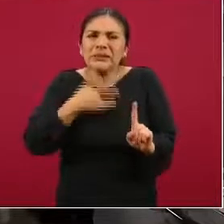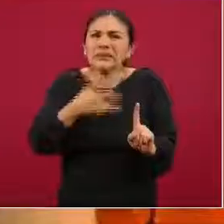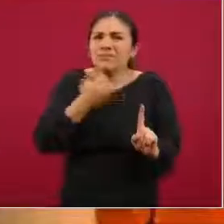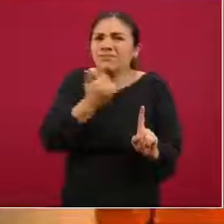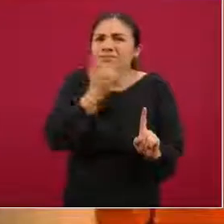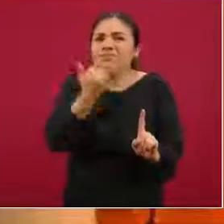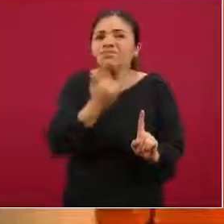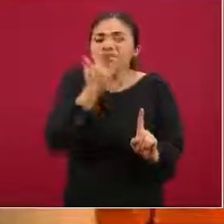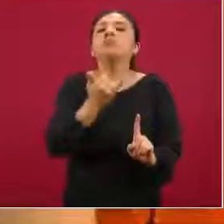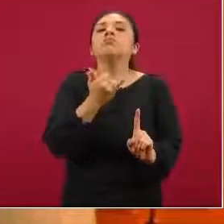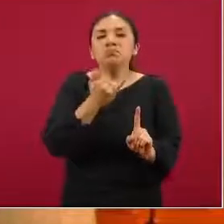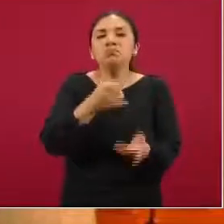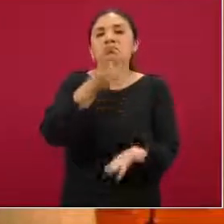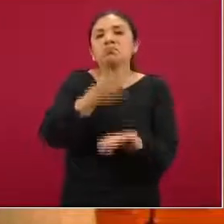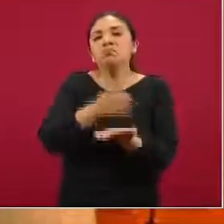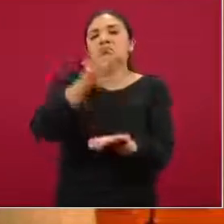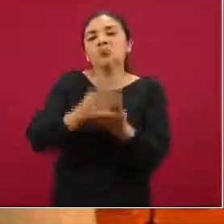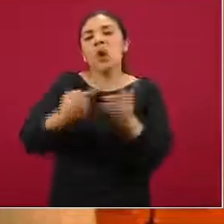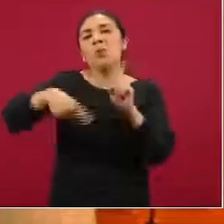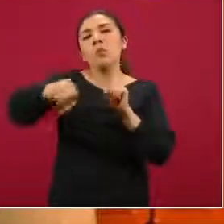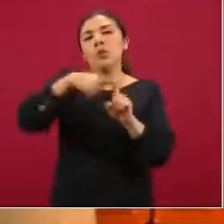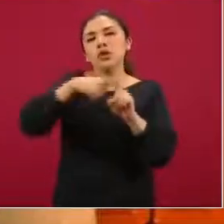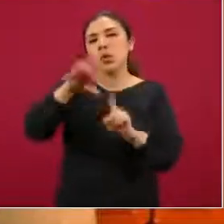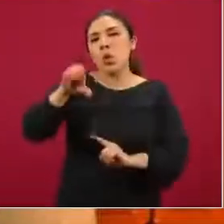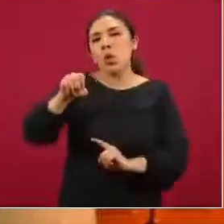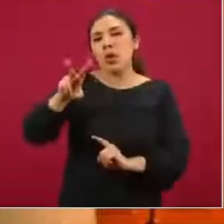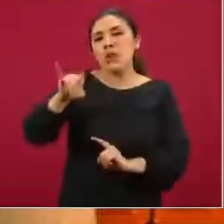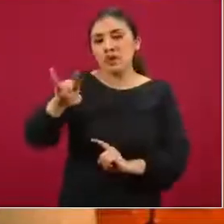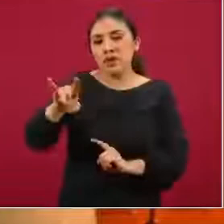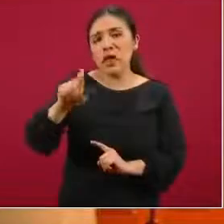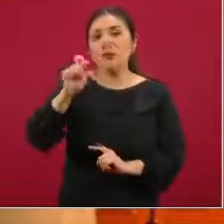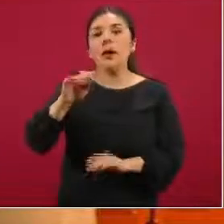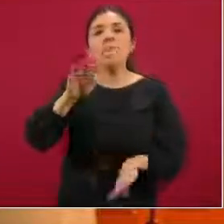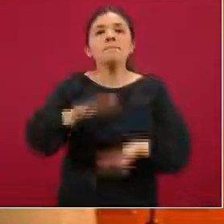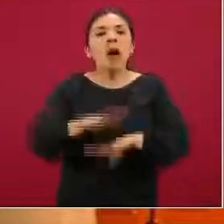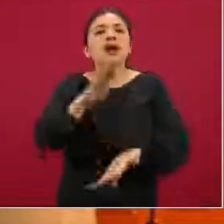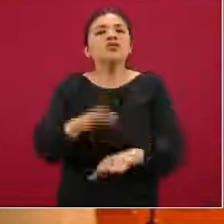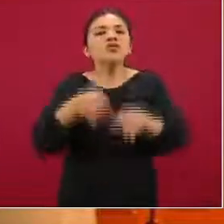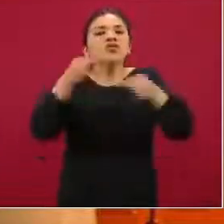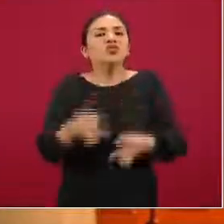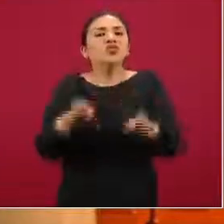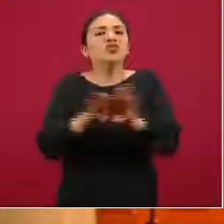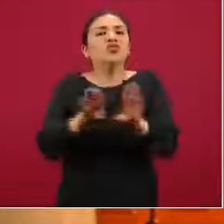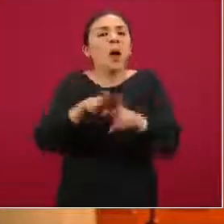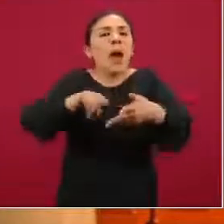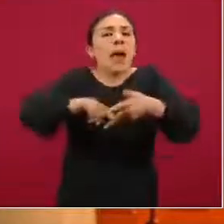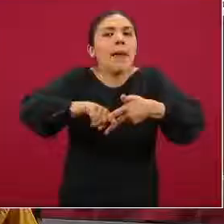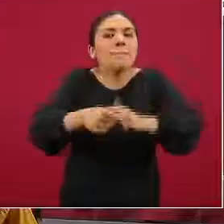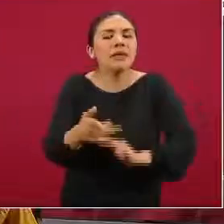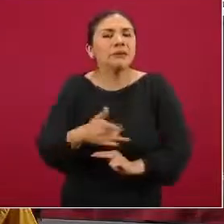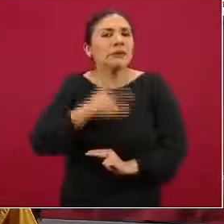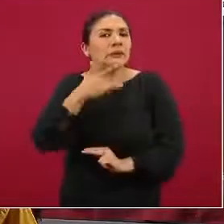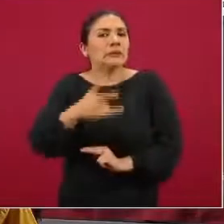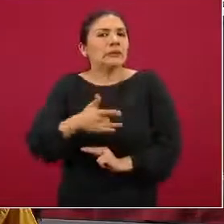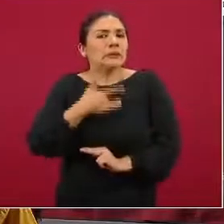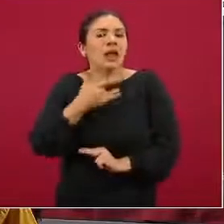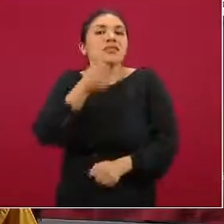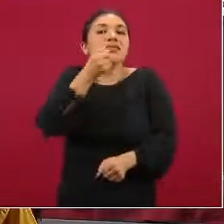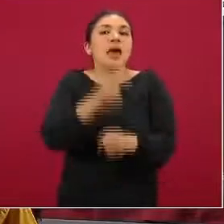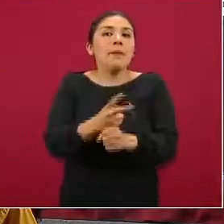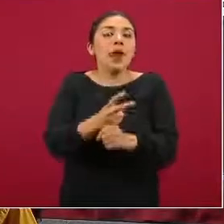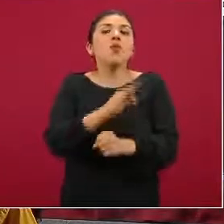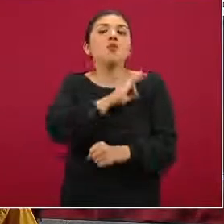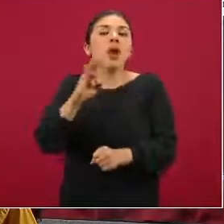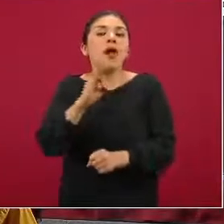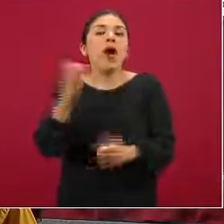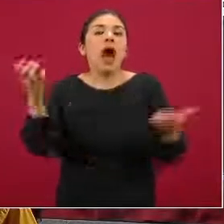dan casos confirmados de COVID y nos lo dan, digamos, lo más cercano posible al inicio de la sintomatología. Por lo tanto,